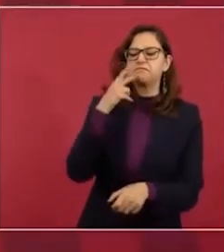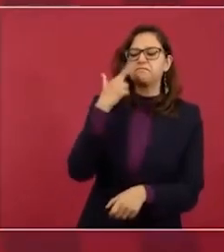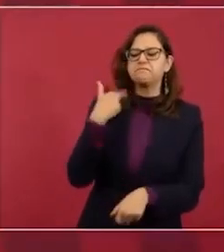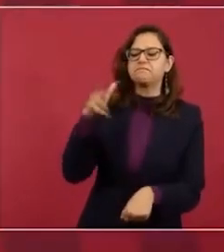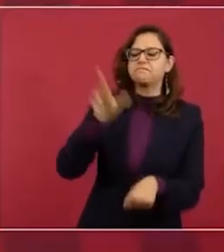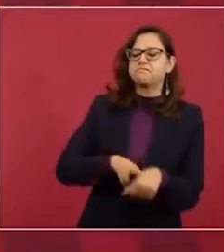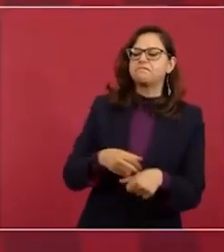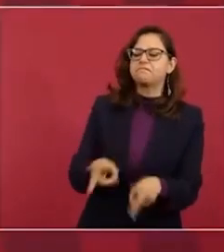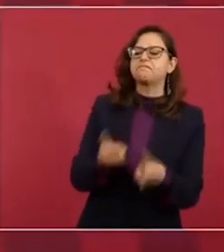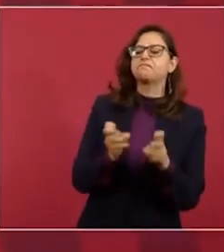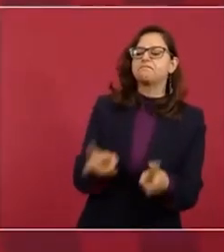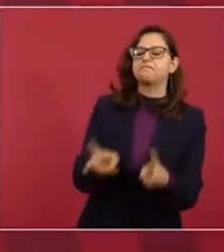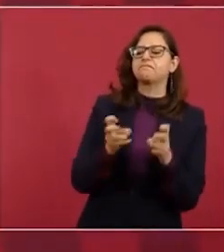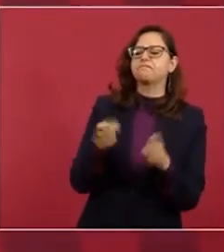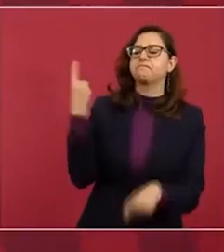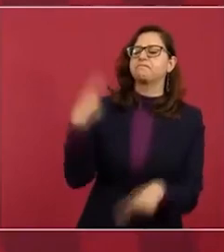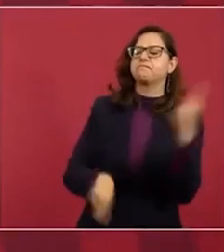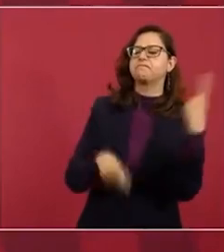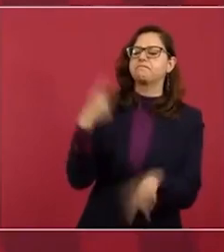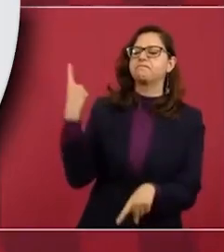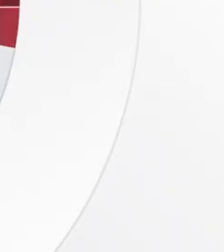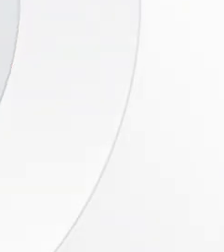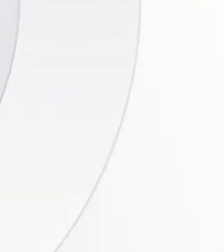y de mandar.